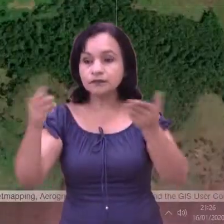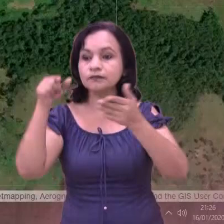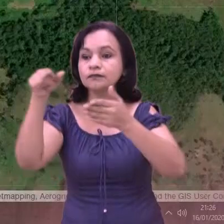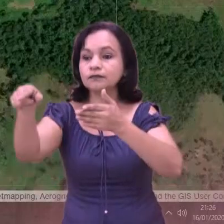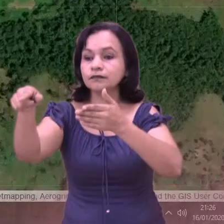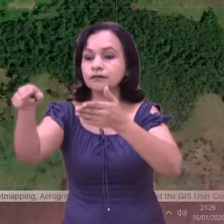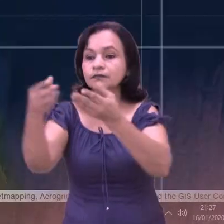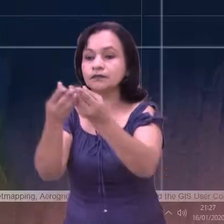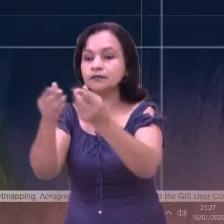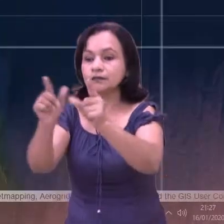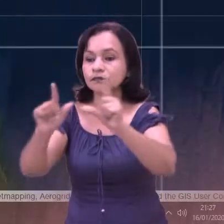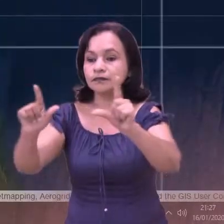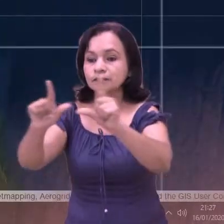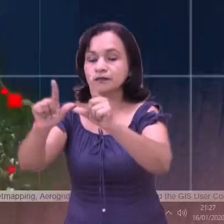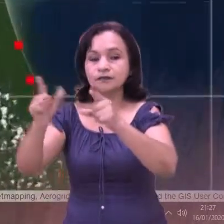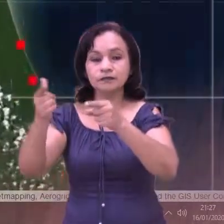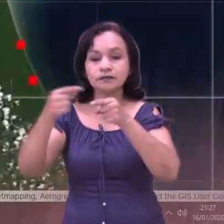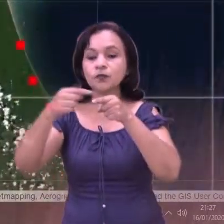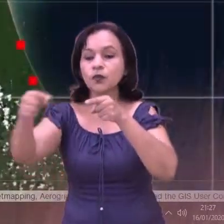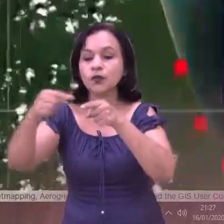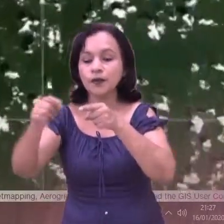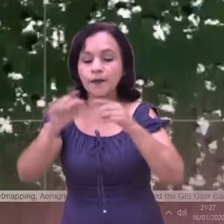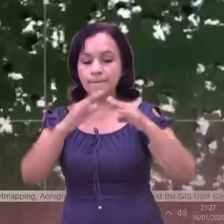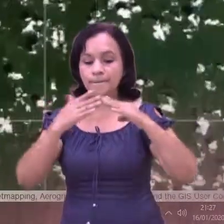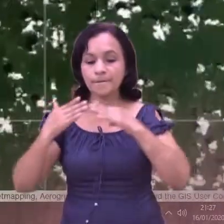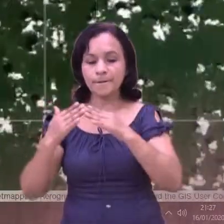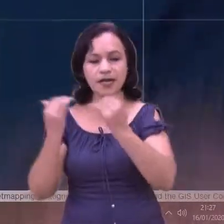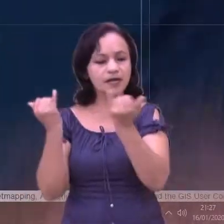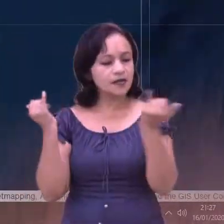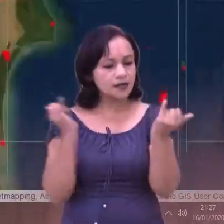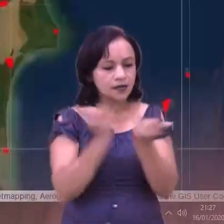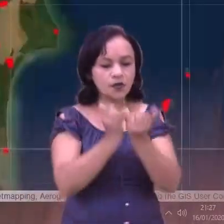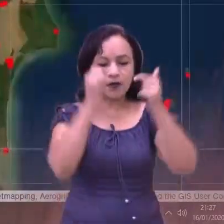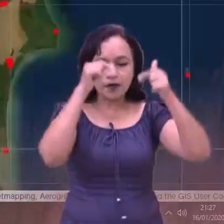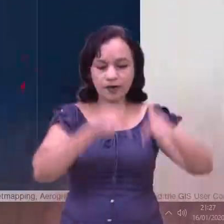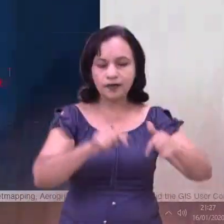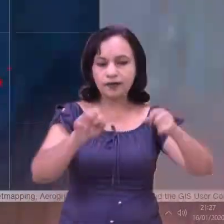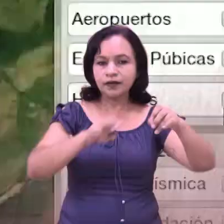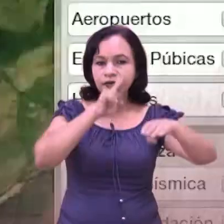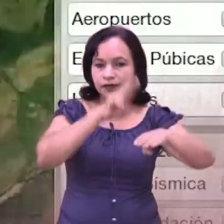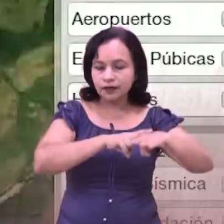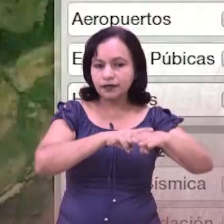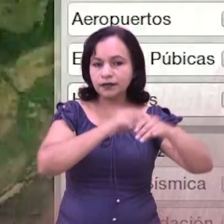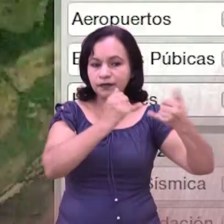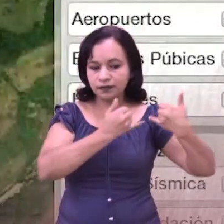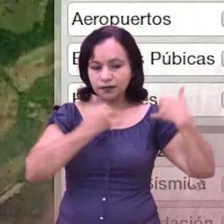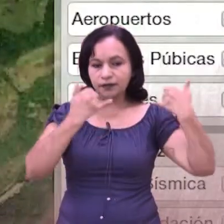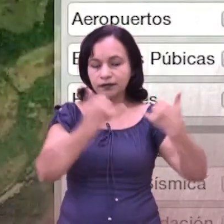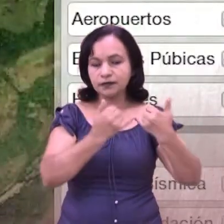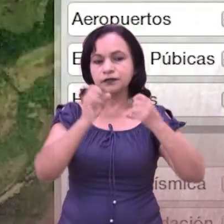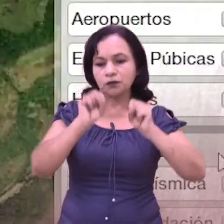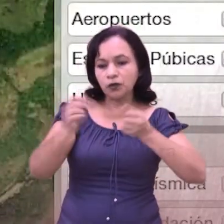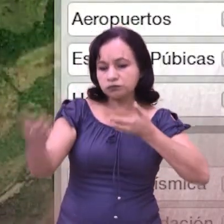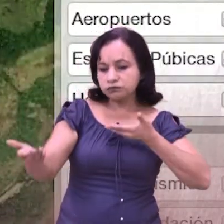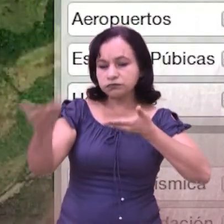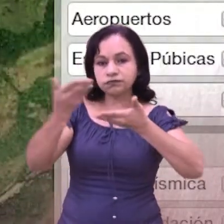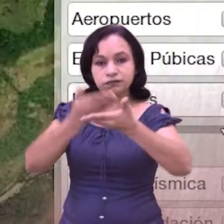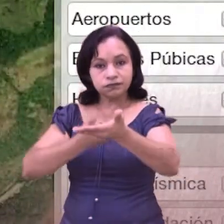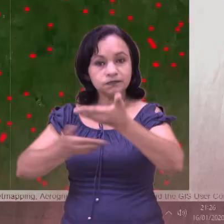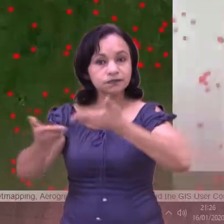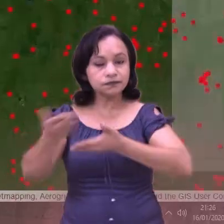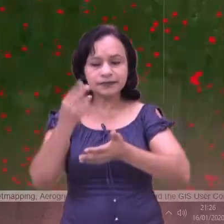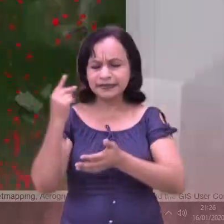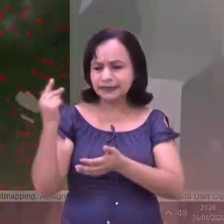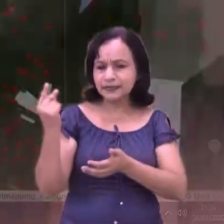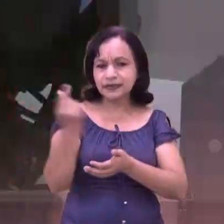que se maneja desde el territorio, desde el barrio, desde la comarca, sea la misma que podamos manejar a nivel nacional, que podamos